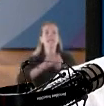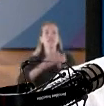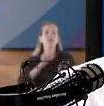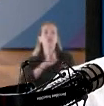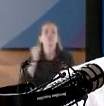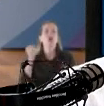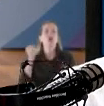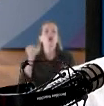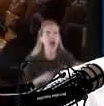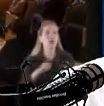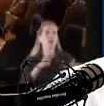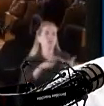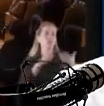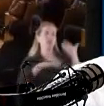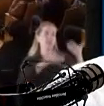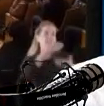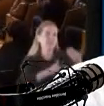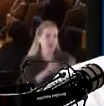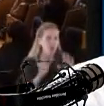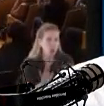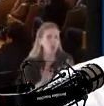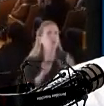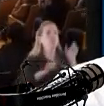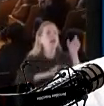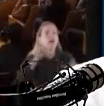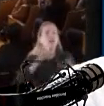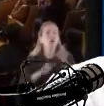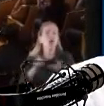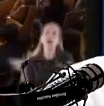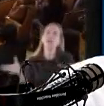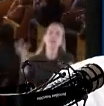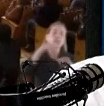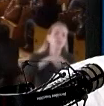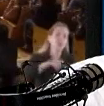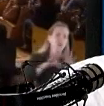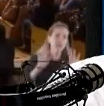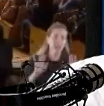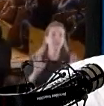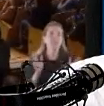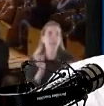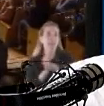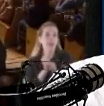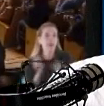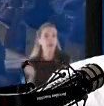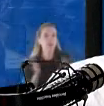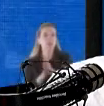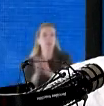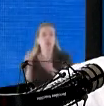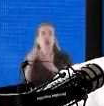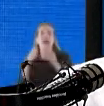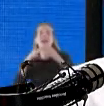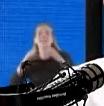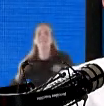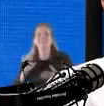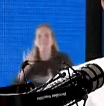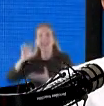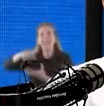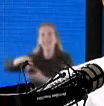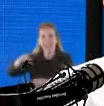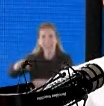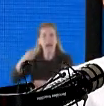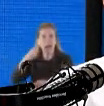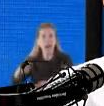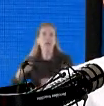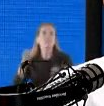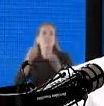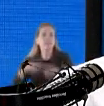hay que debatir, que es sobre el cual los organismos internacionales deben ponerse más de acuerdo, que es justamente la construcción